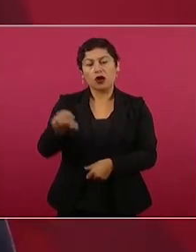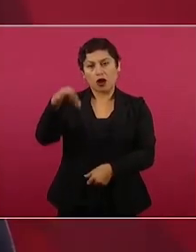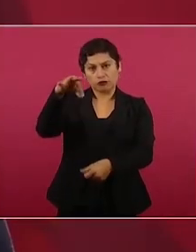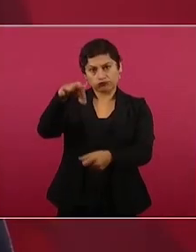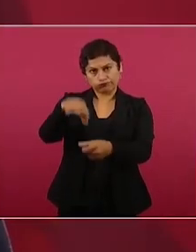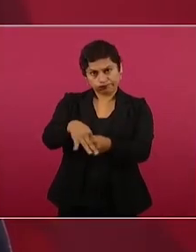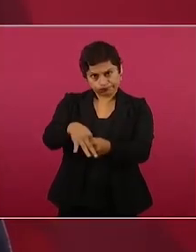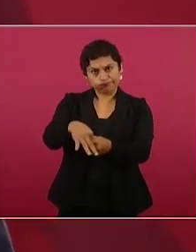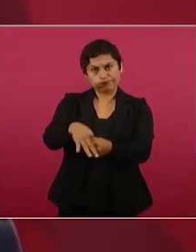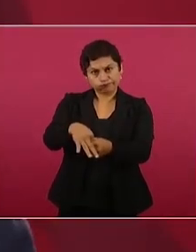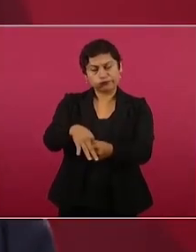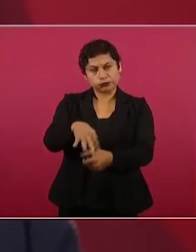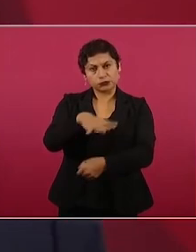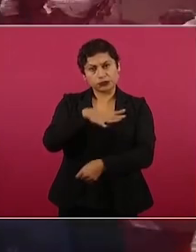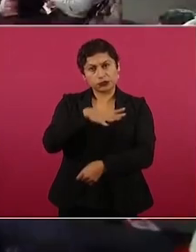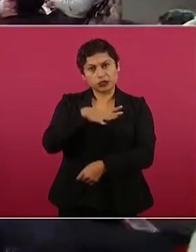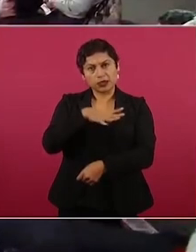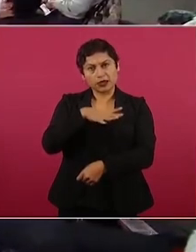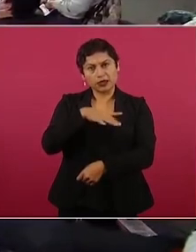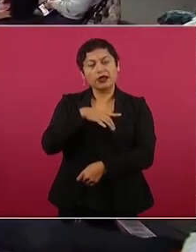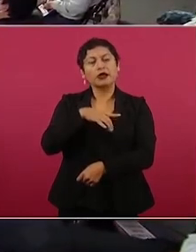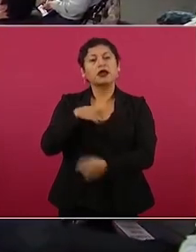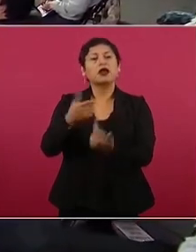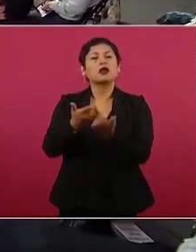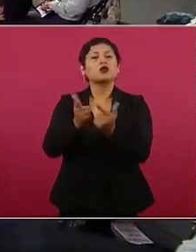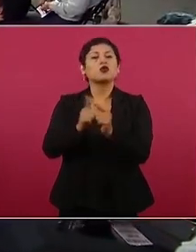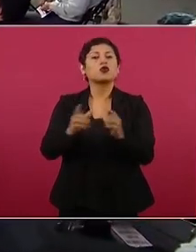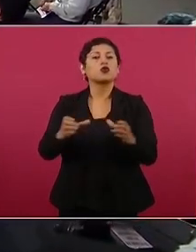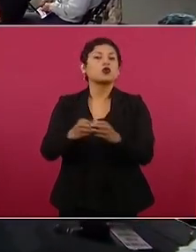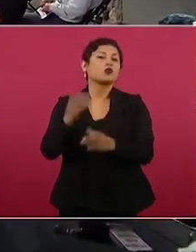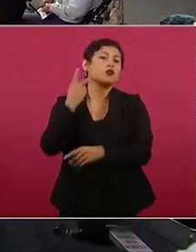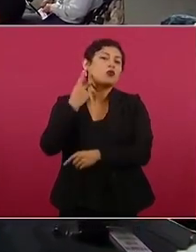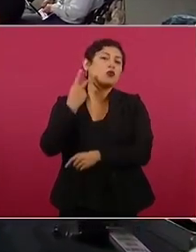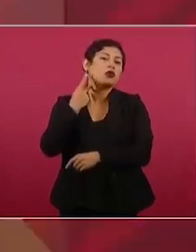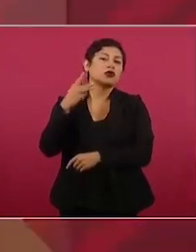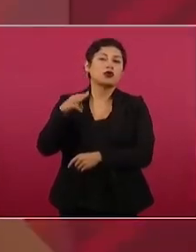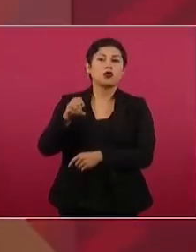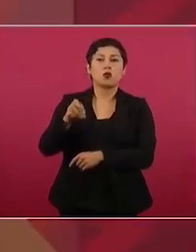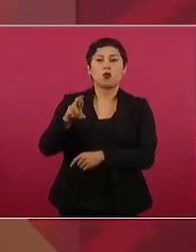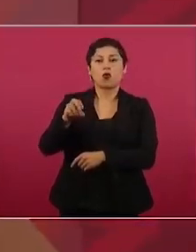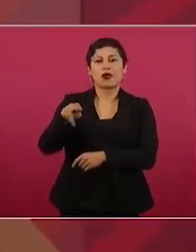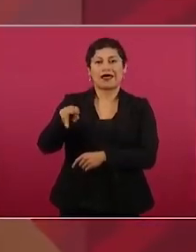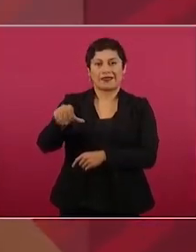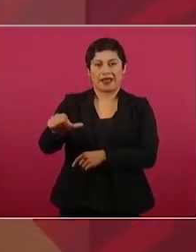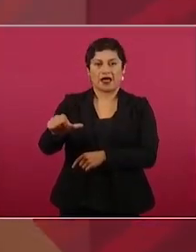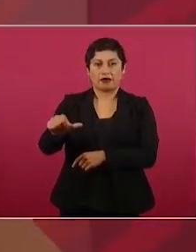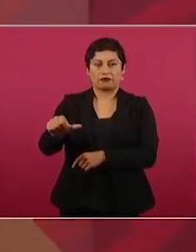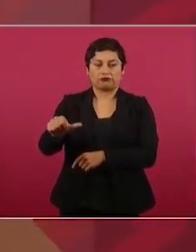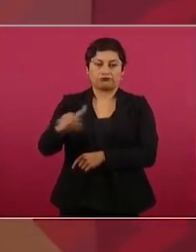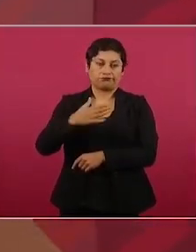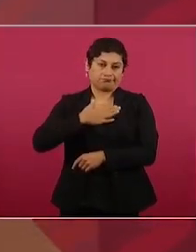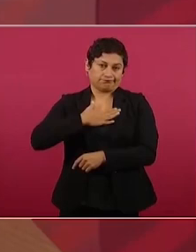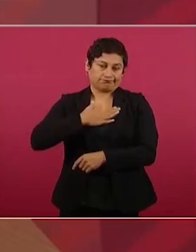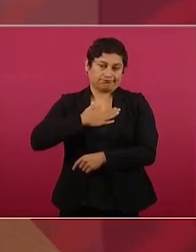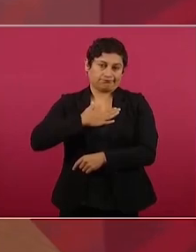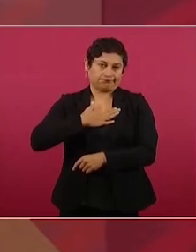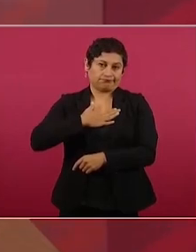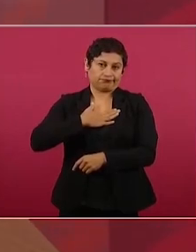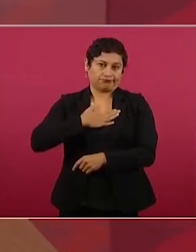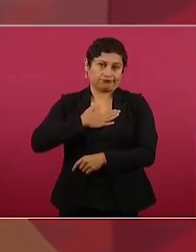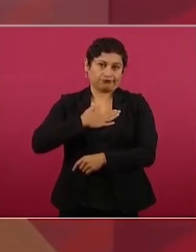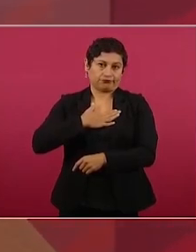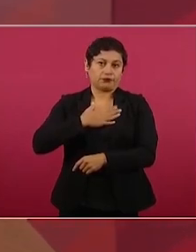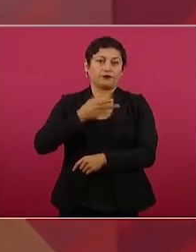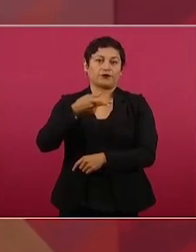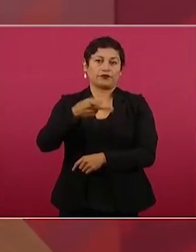en Moreno que es mi partido aunque yo